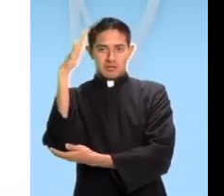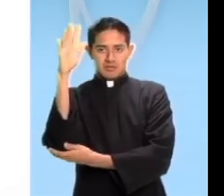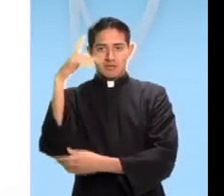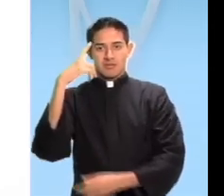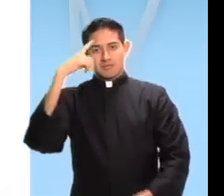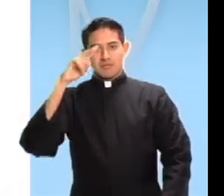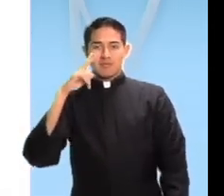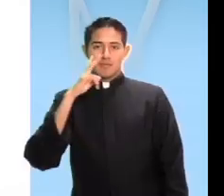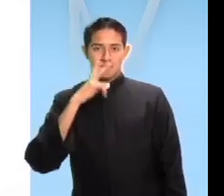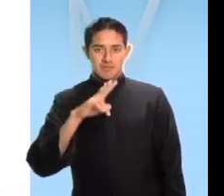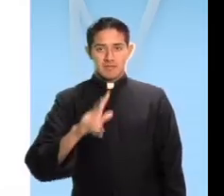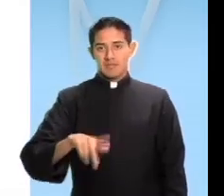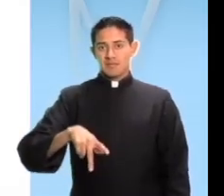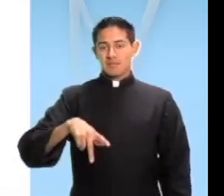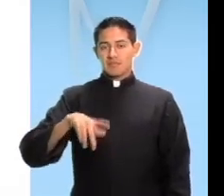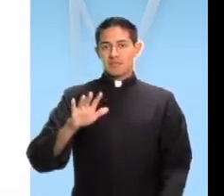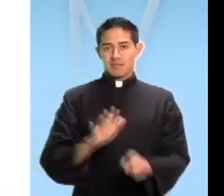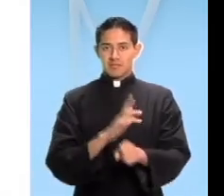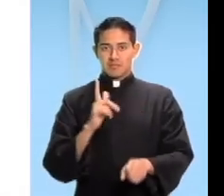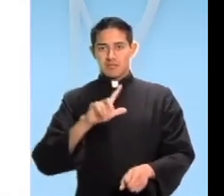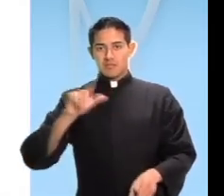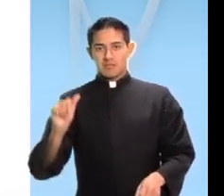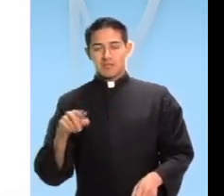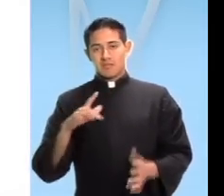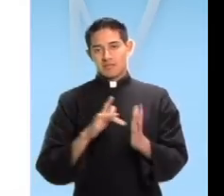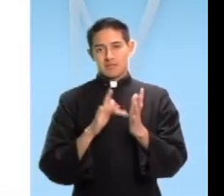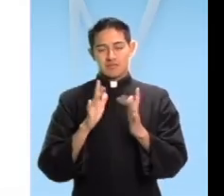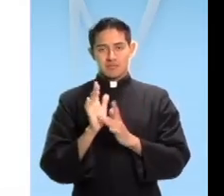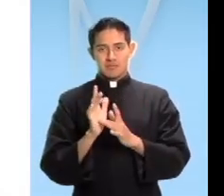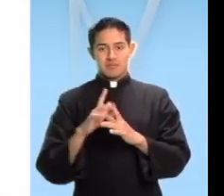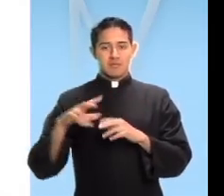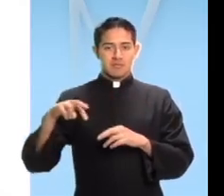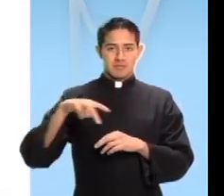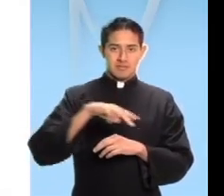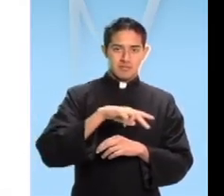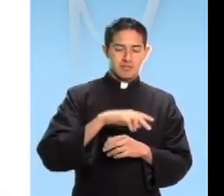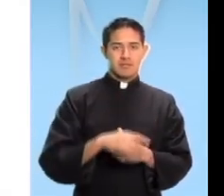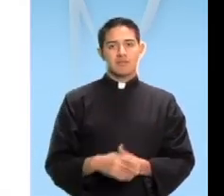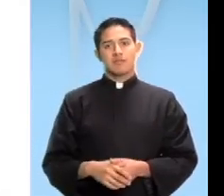subió a un psicómoro para verle, pero iba a pasar por allí.